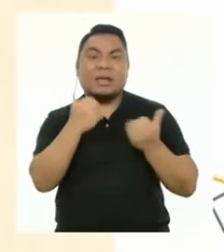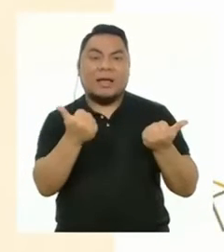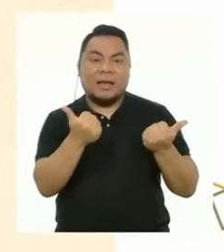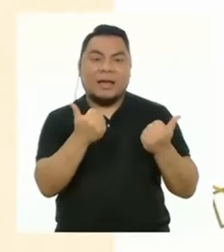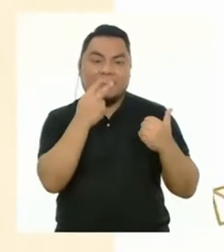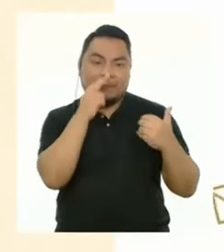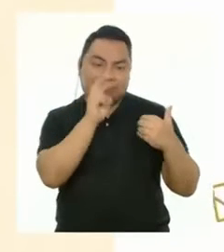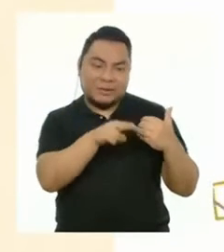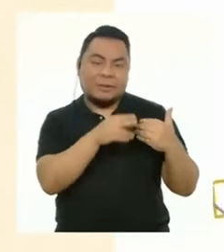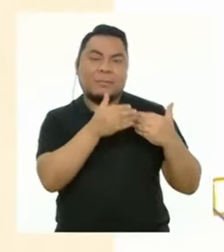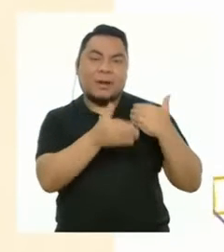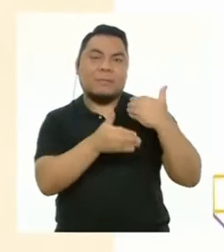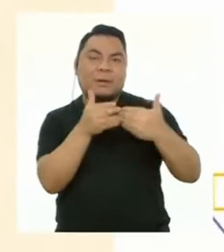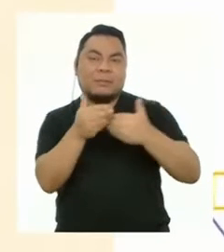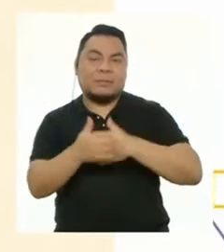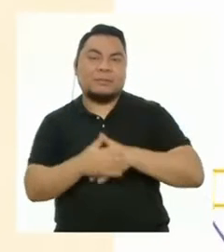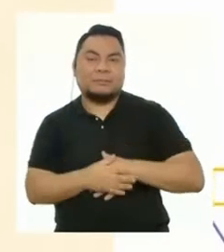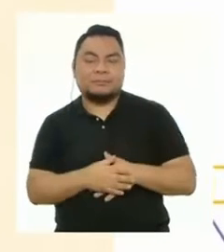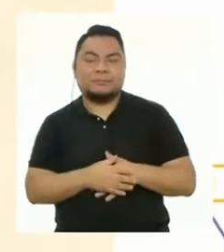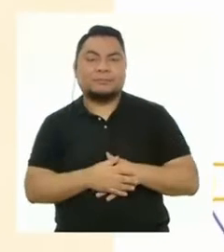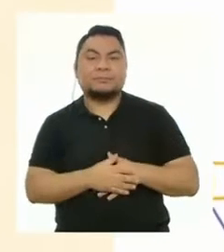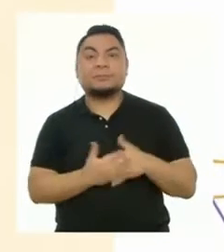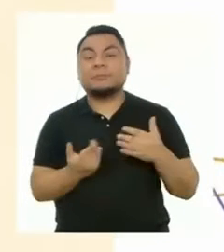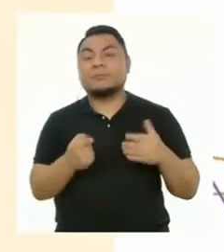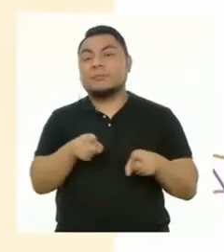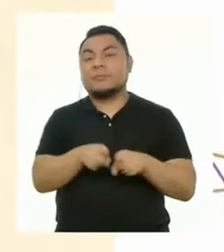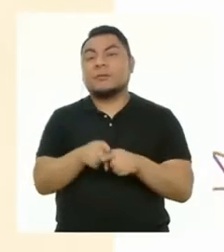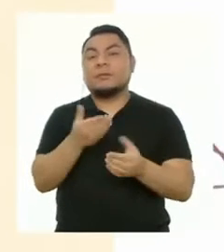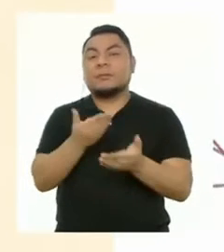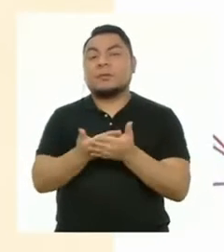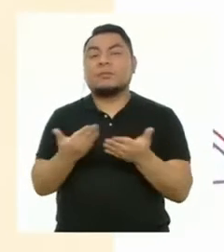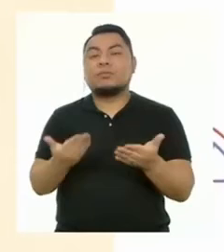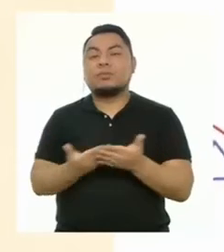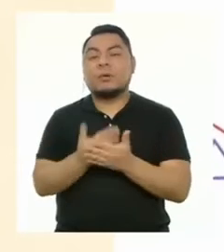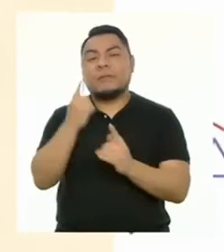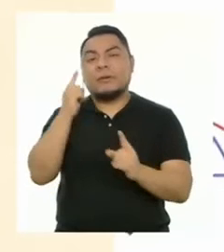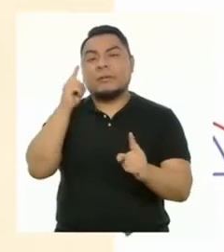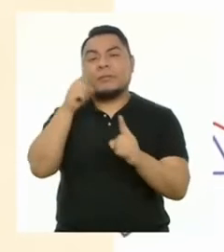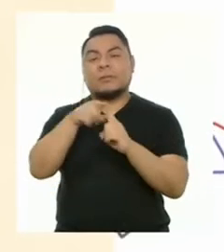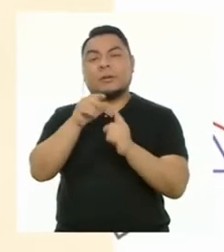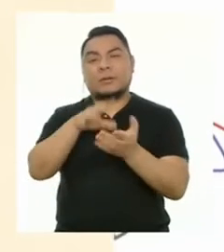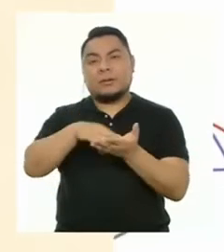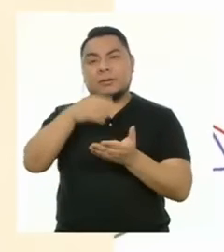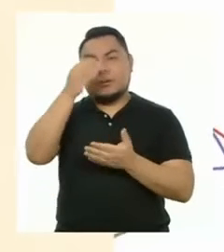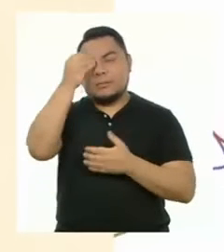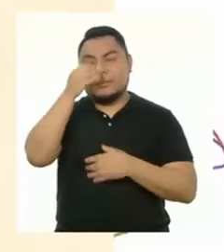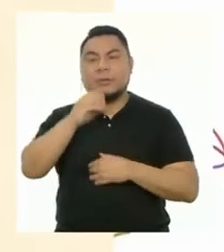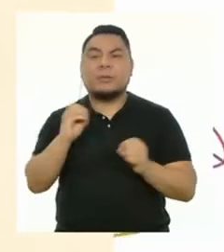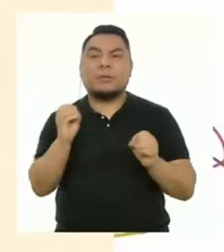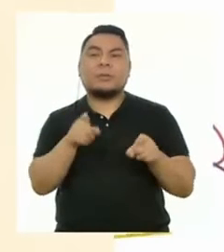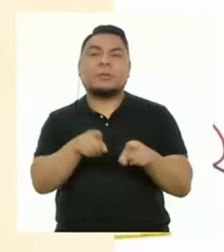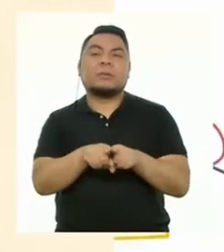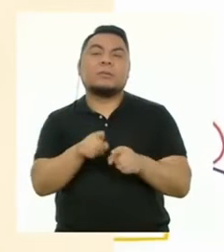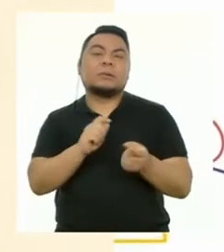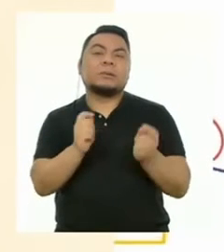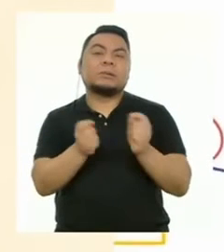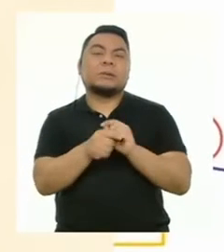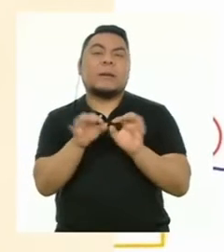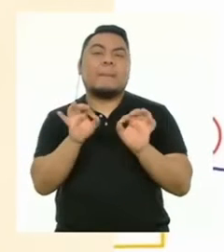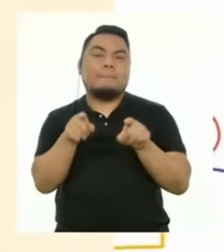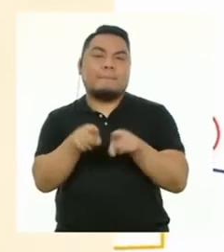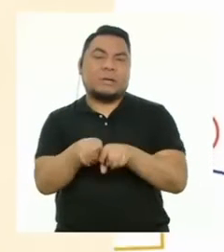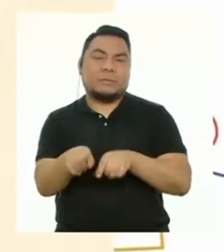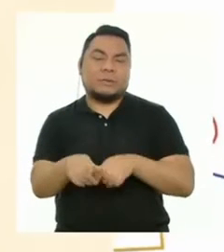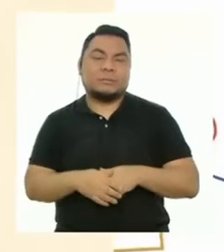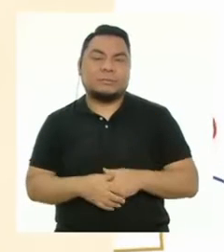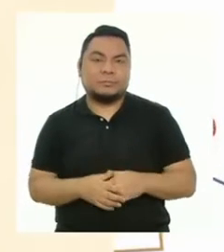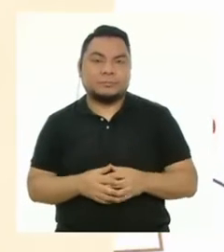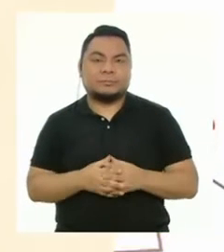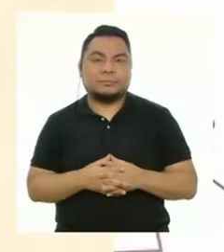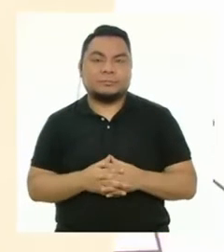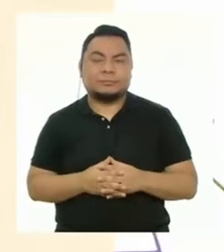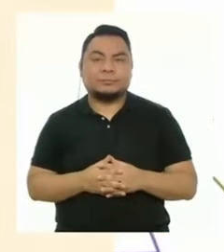a partir de los productos realizados. Proponer nuevas metas de aprendizaje o replantear las mismas.